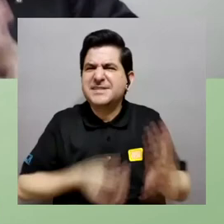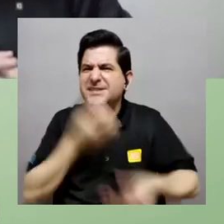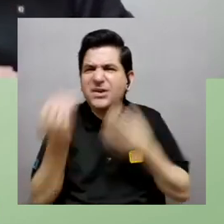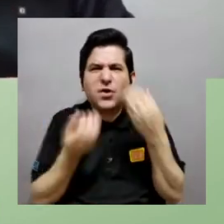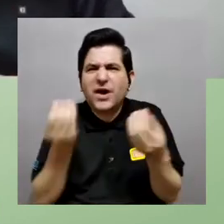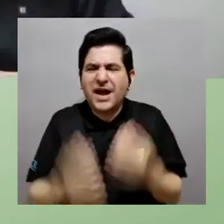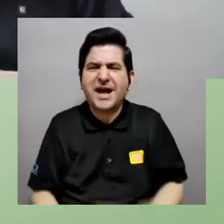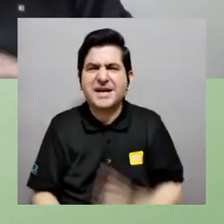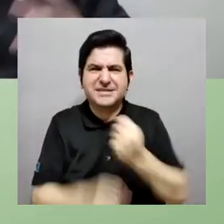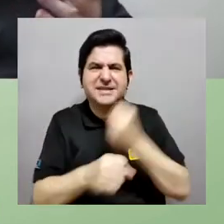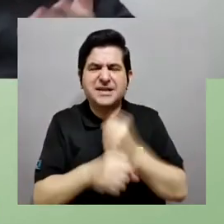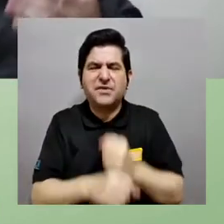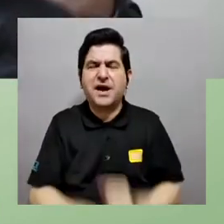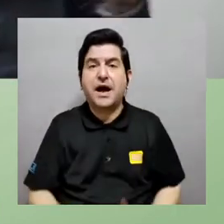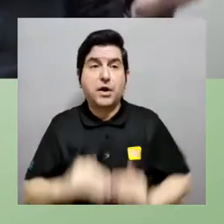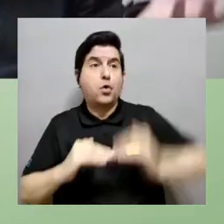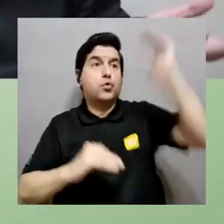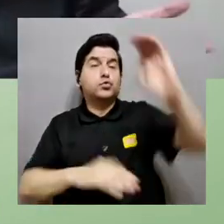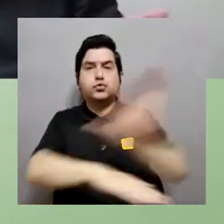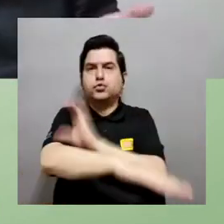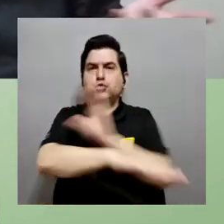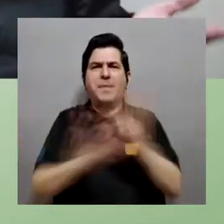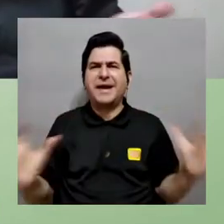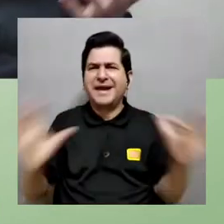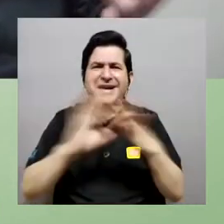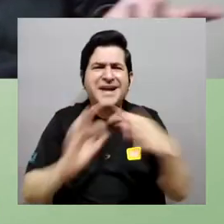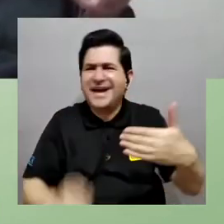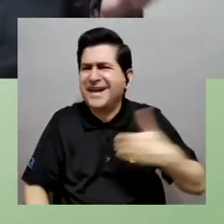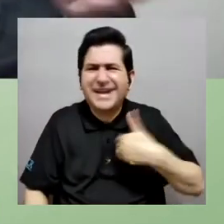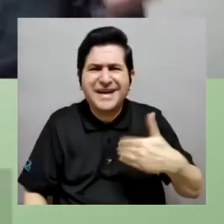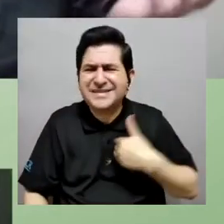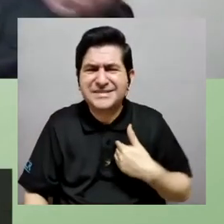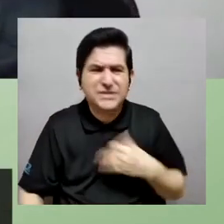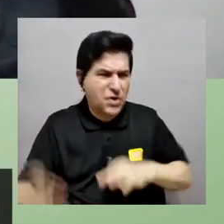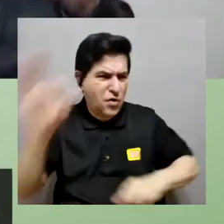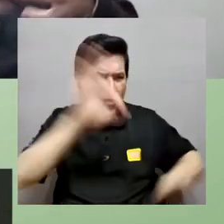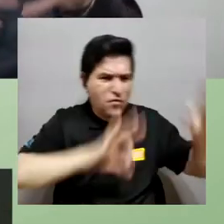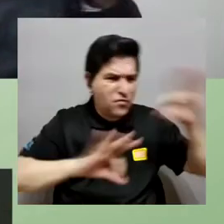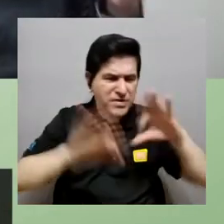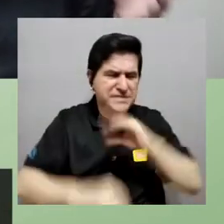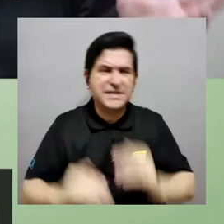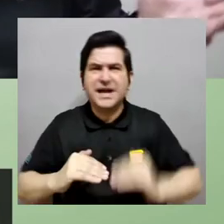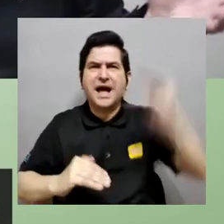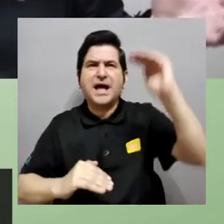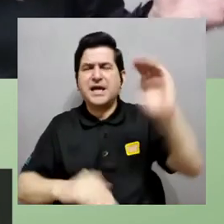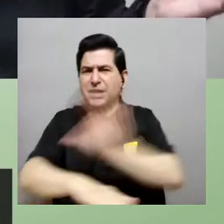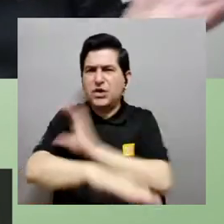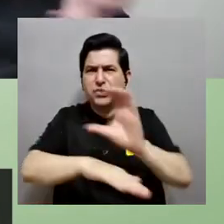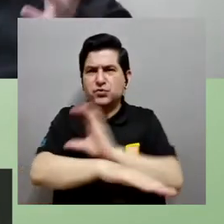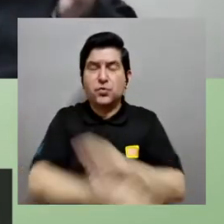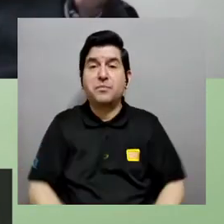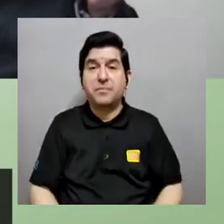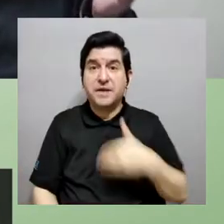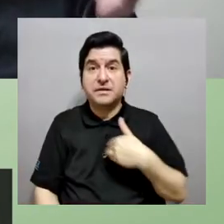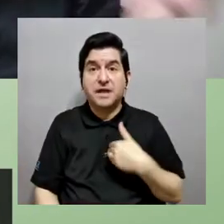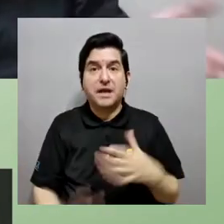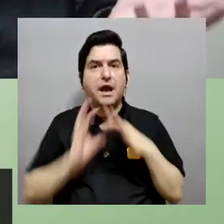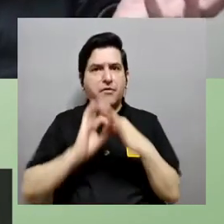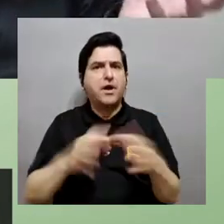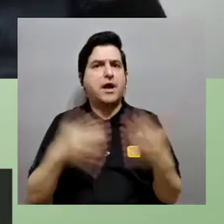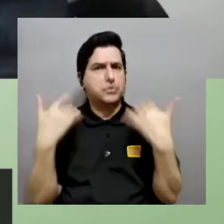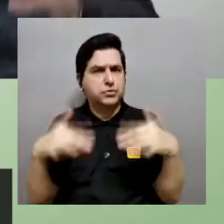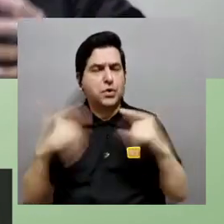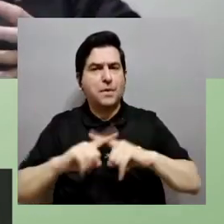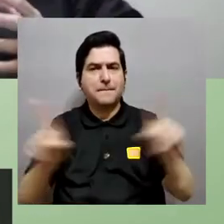entendiendo mucho de estos temas ¿qué hace un físico trabajando con supercomputadoras? digo ¿cómo qué relación tiene la